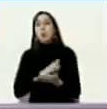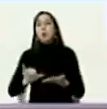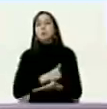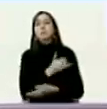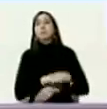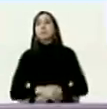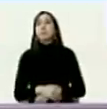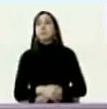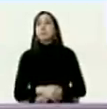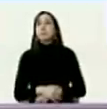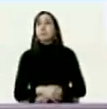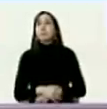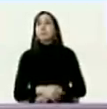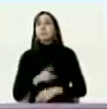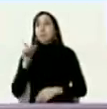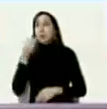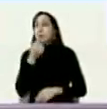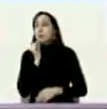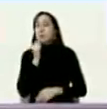padrino nos acompaña